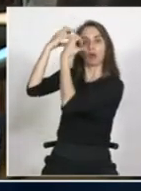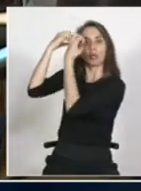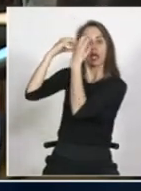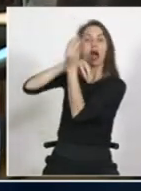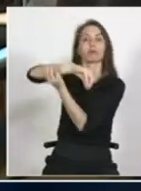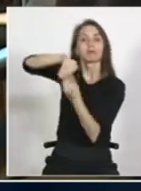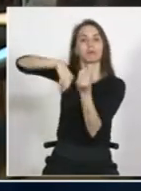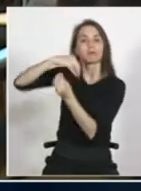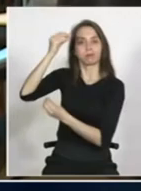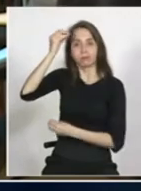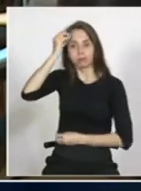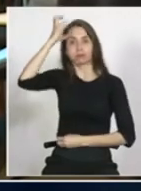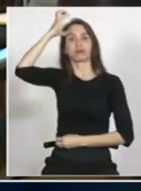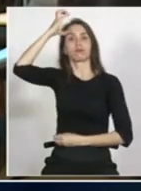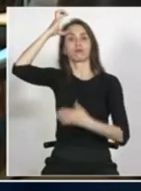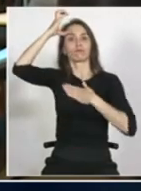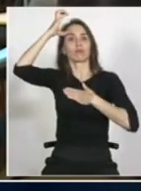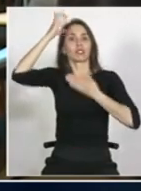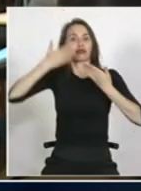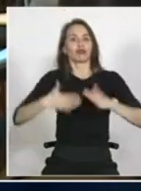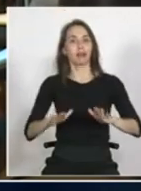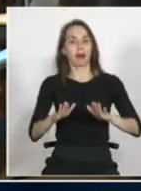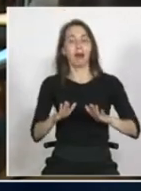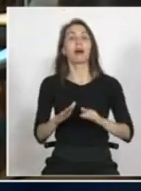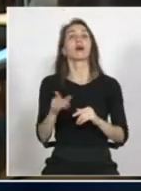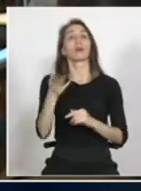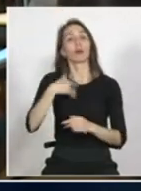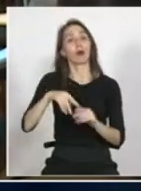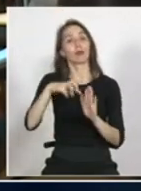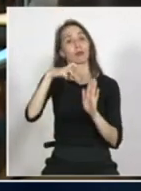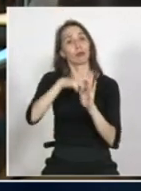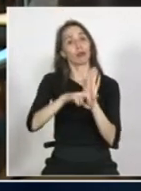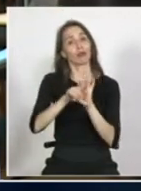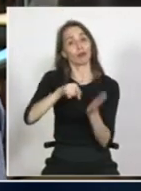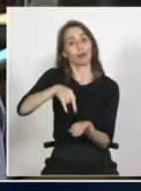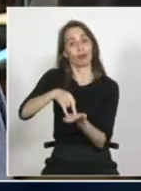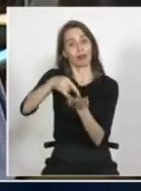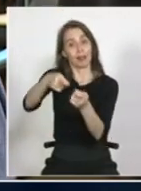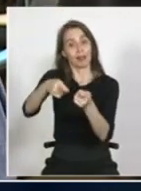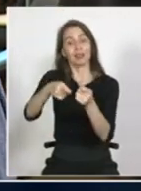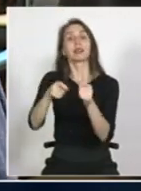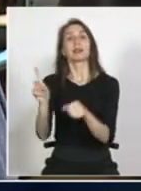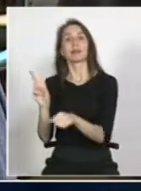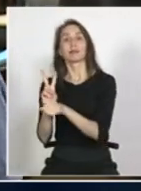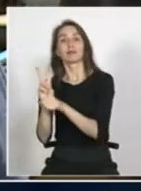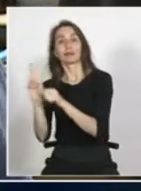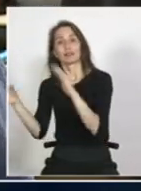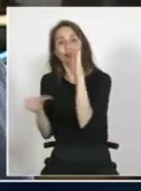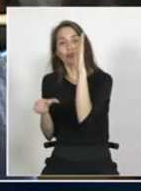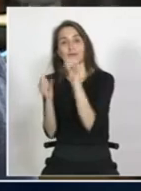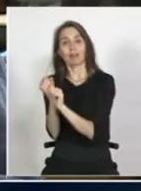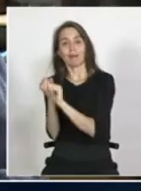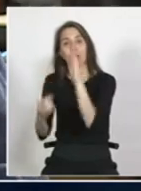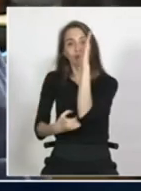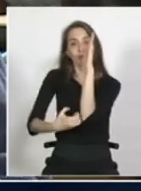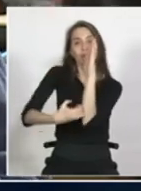y cuando nosotros discutimos la ley de carrera docente el problema que nos vimos enfrentados es que habían algunos que